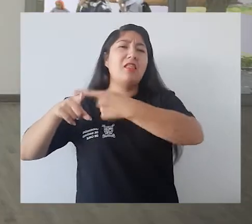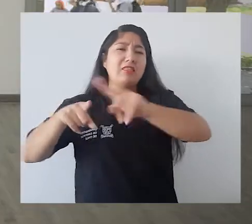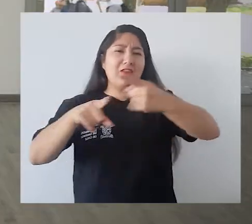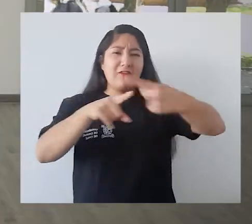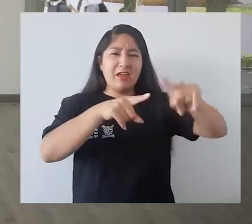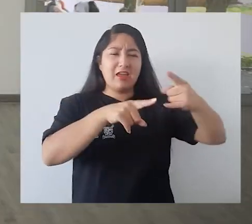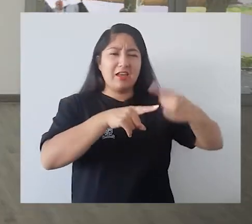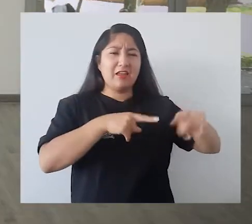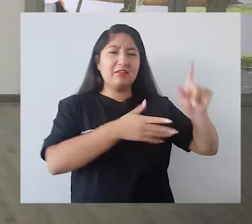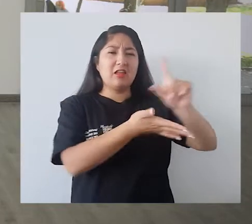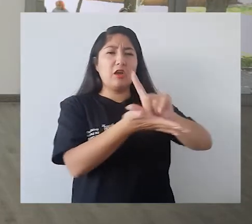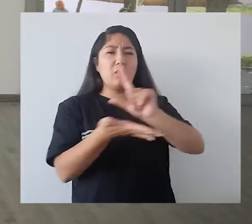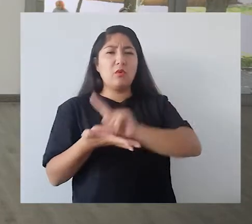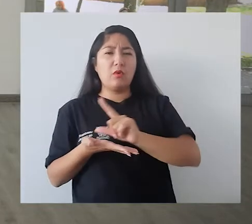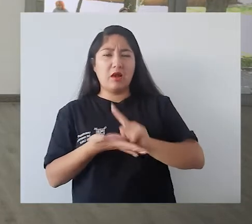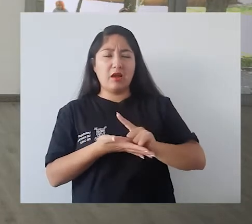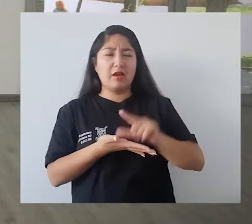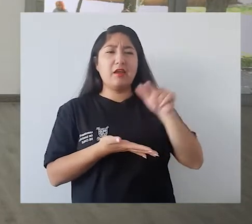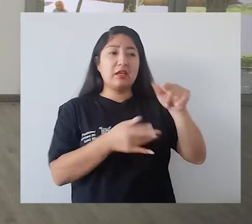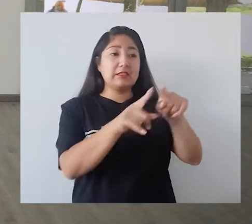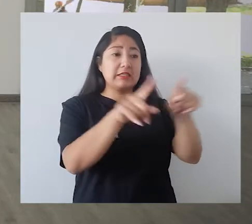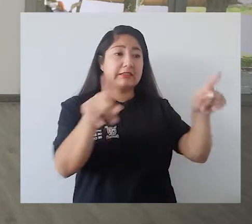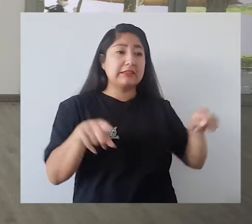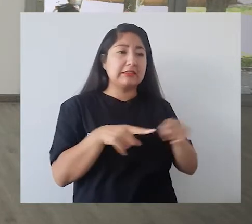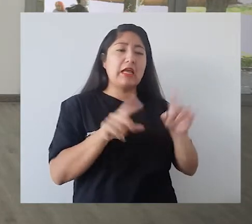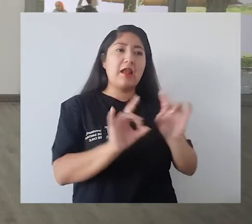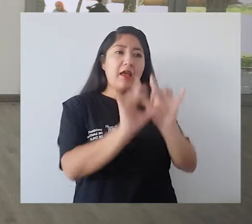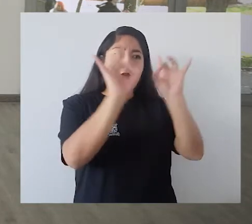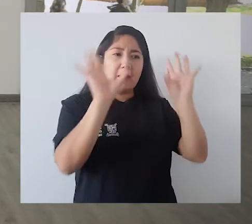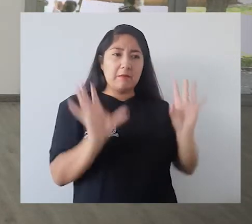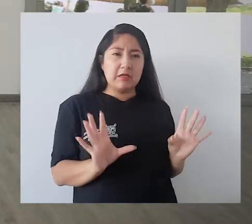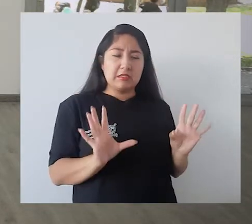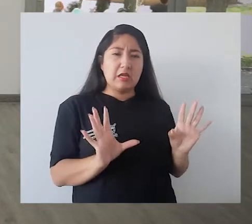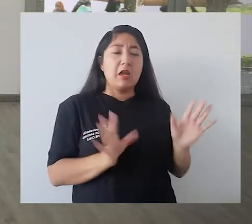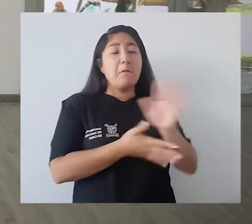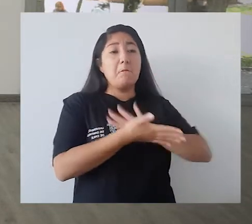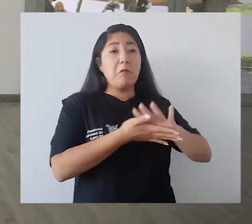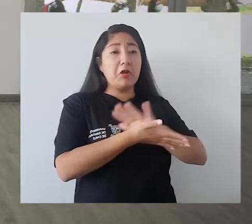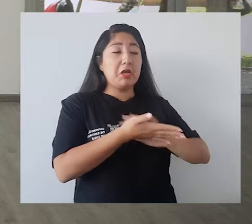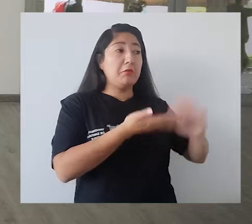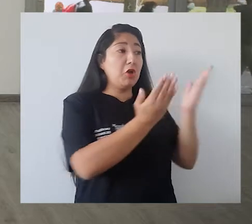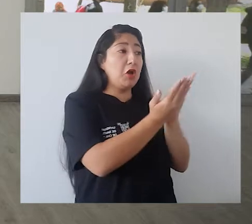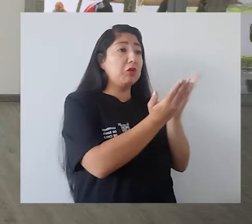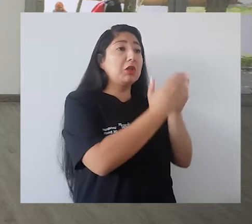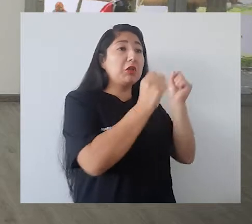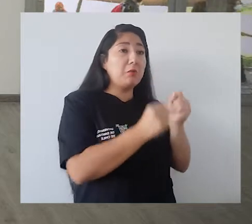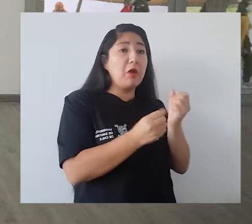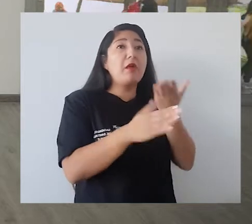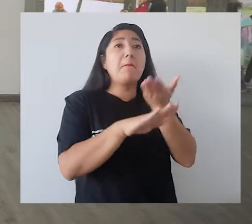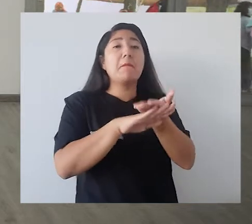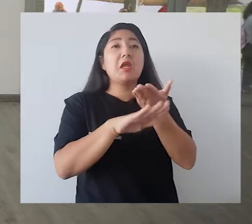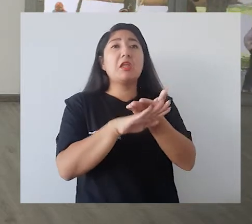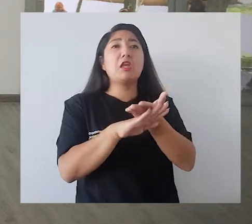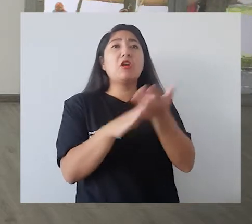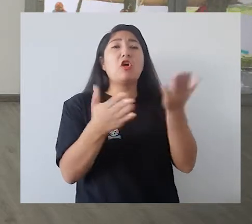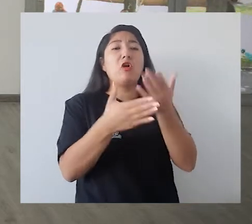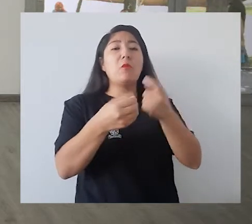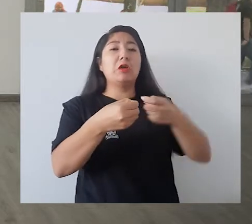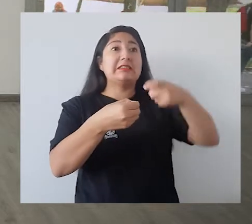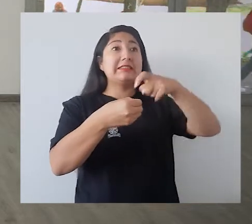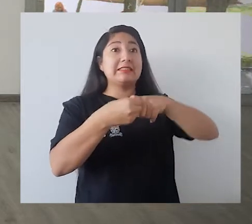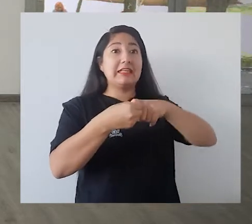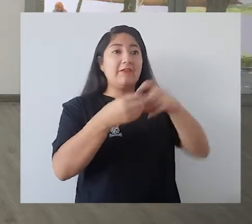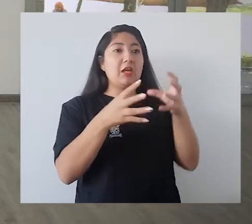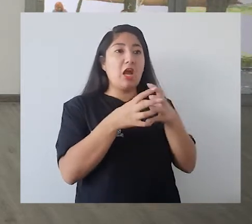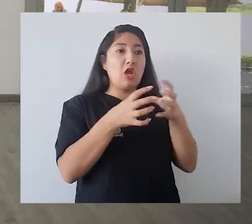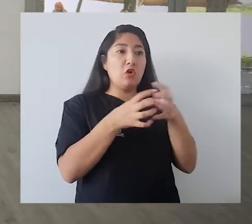con distintos espacios como los co-work que son salas especializadas en las cuales pueden solicitarlas a través